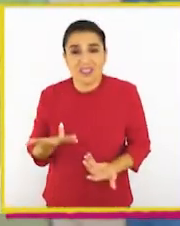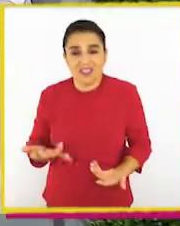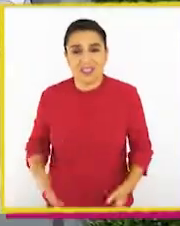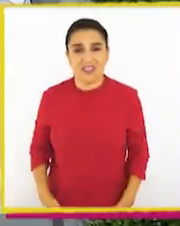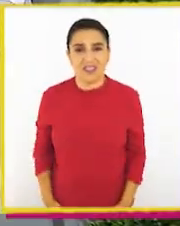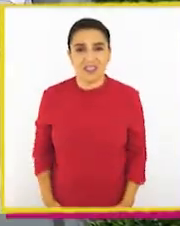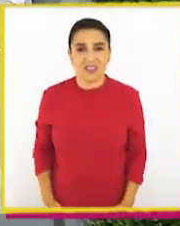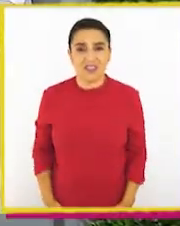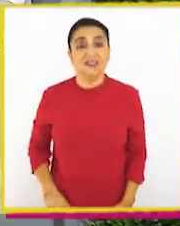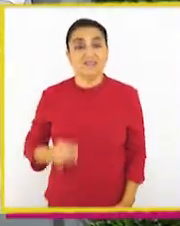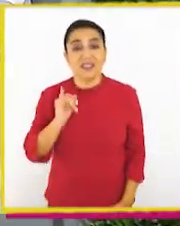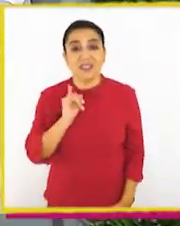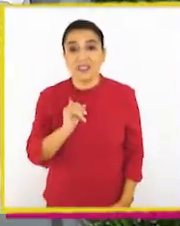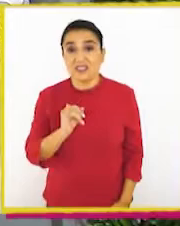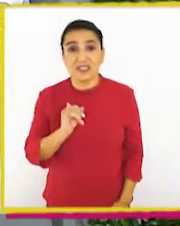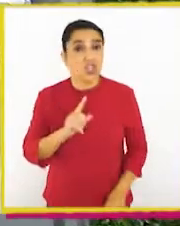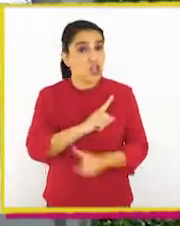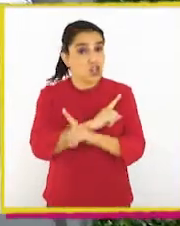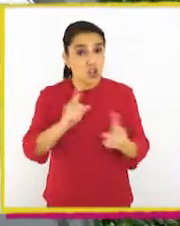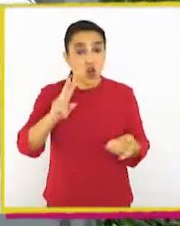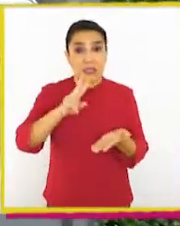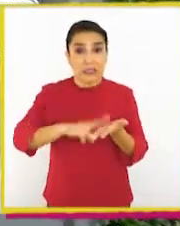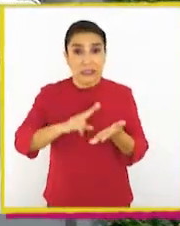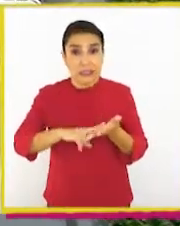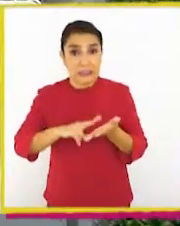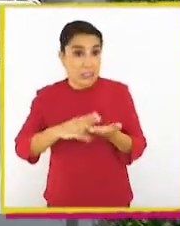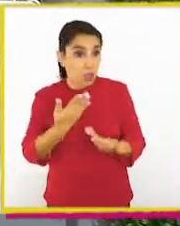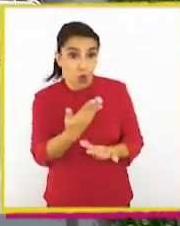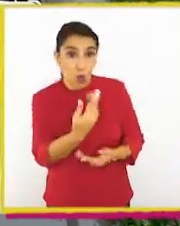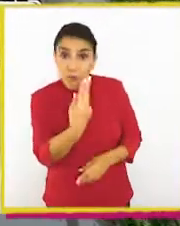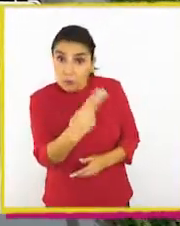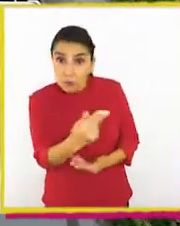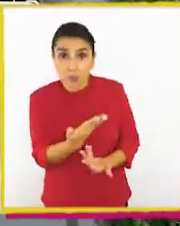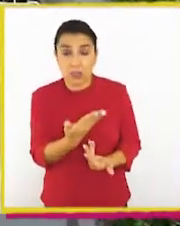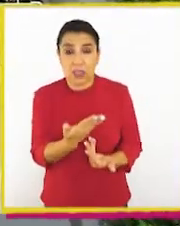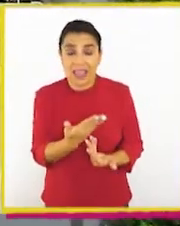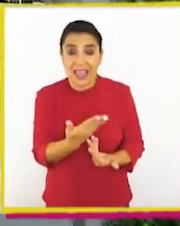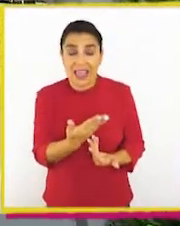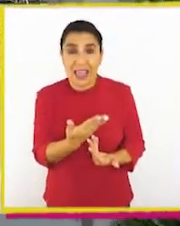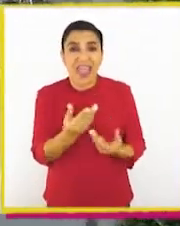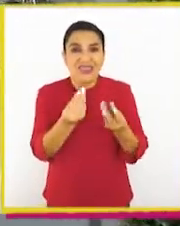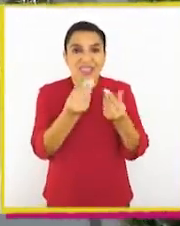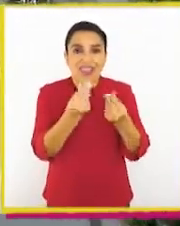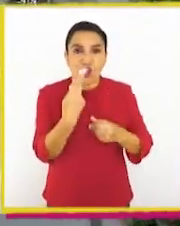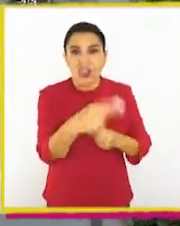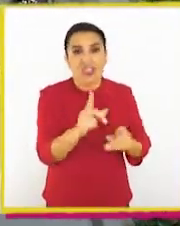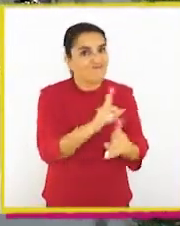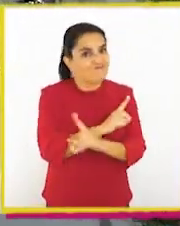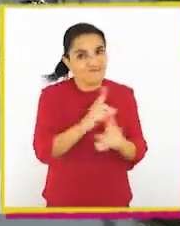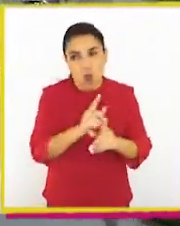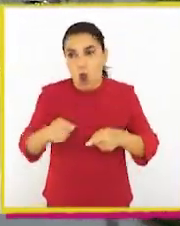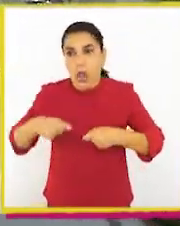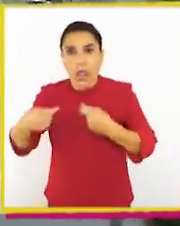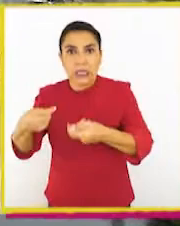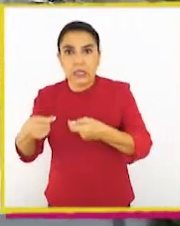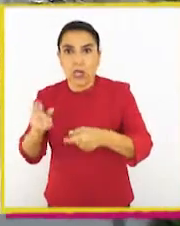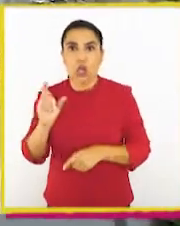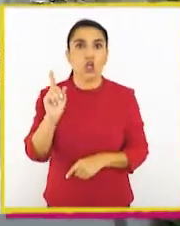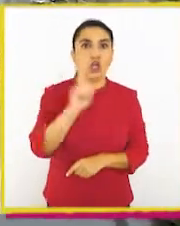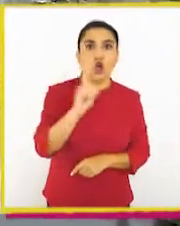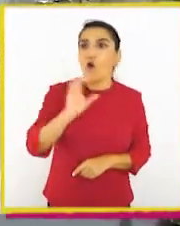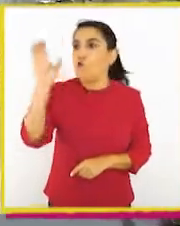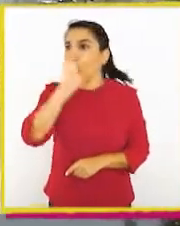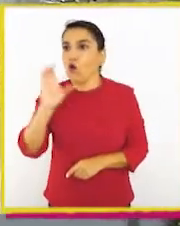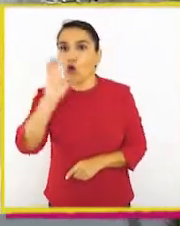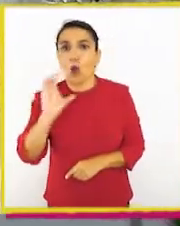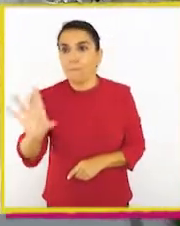qué? Claro, no fue sincero consigo mismo. Al gastar dinero que no es de él. Y tampoco buscar al